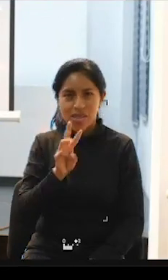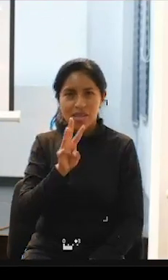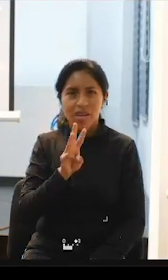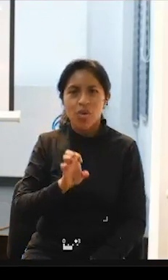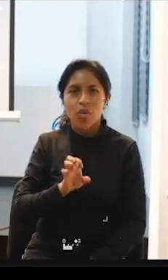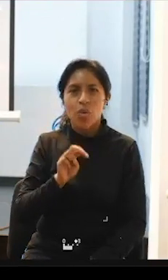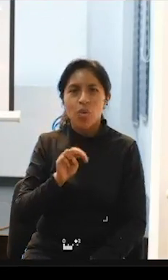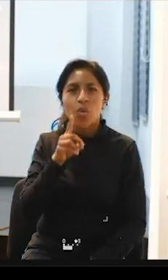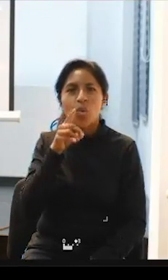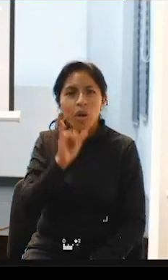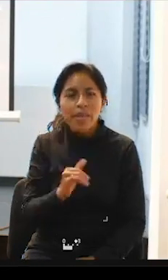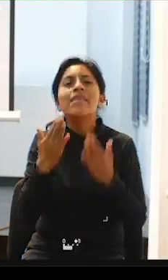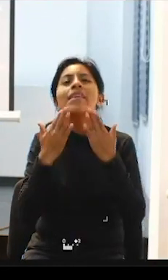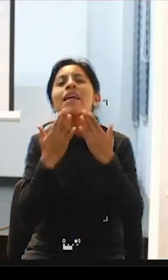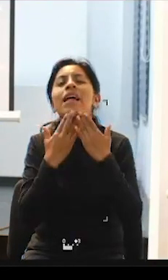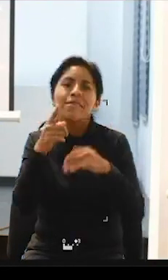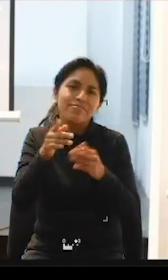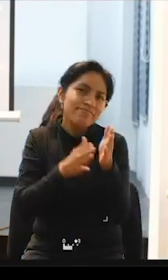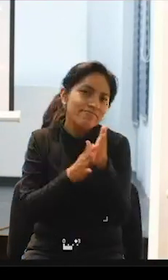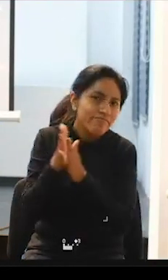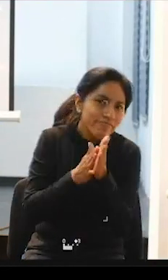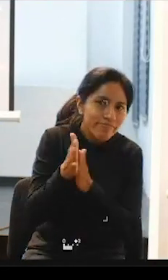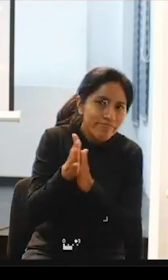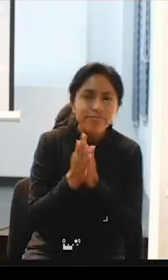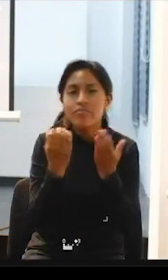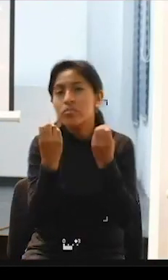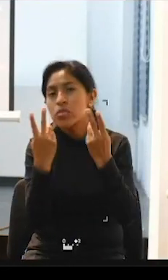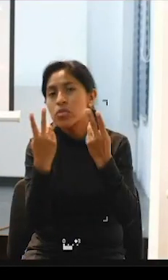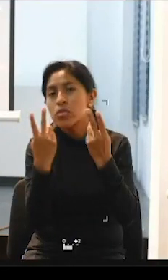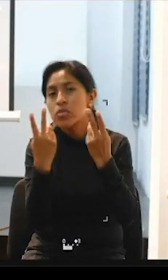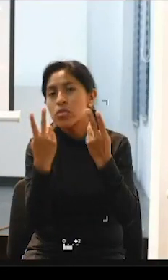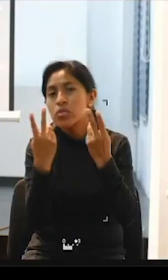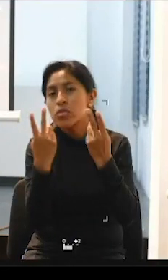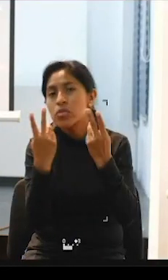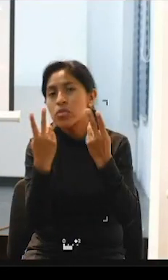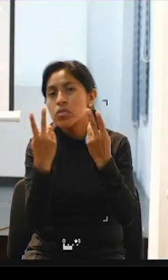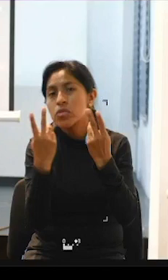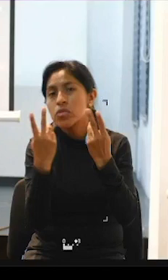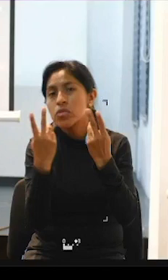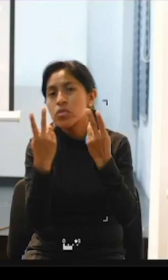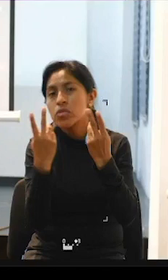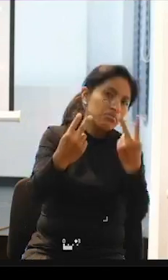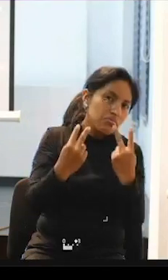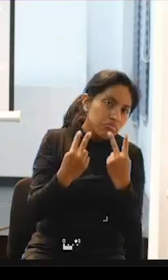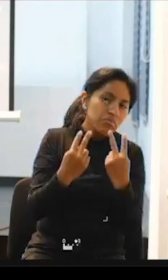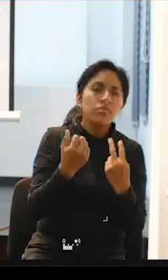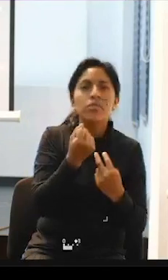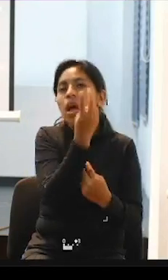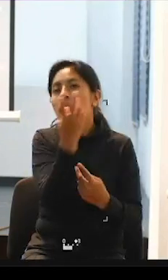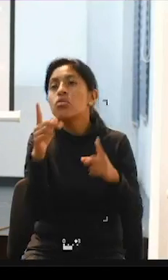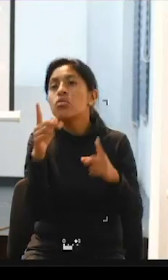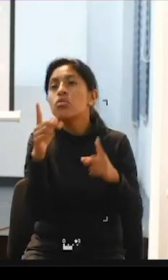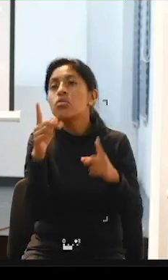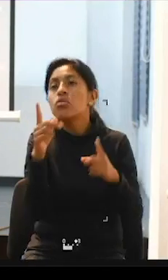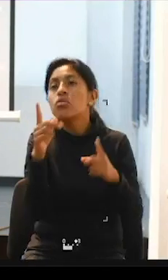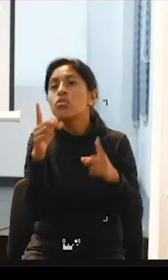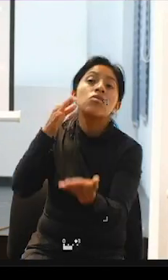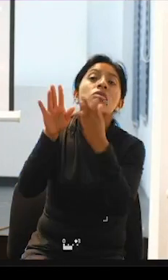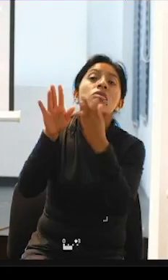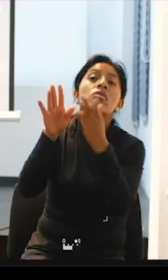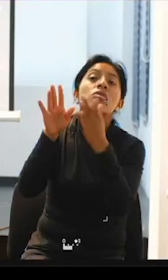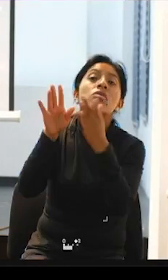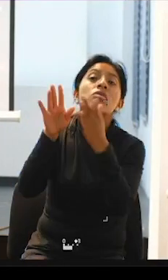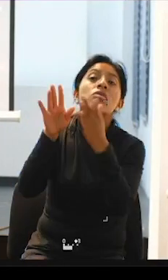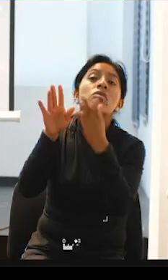interés y las ganas y a todas las personas que nos siguen desde sus casas a quienes se encuentran aquí presentes y al equipo del